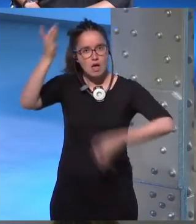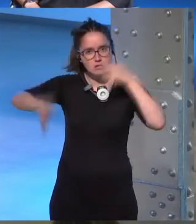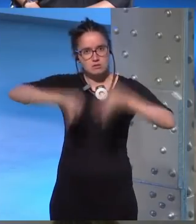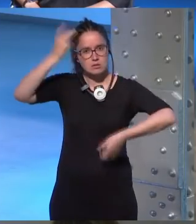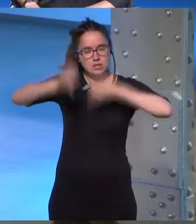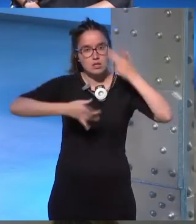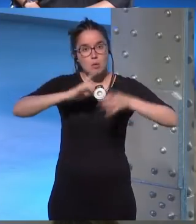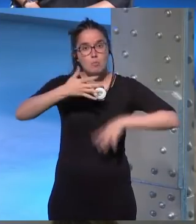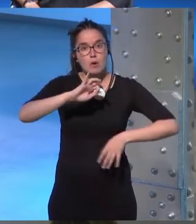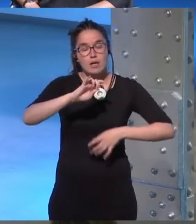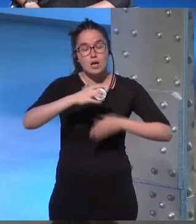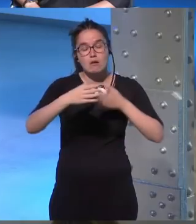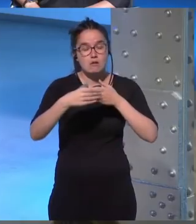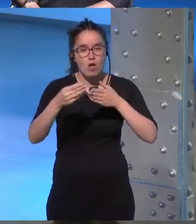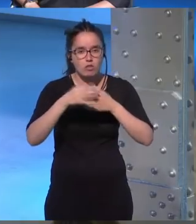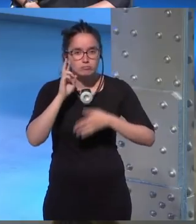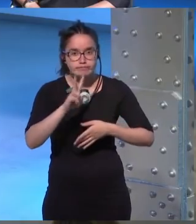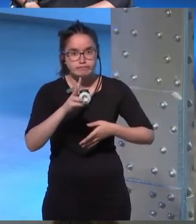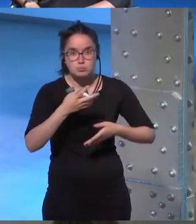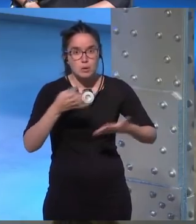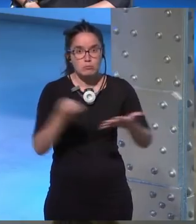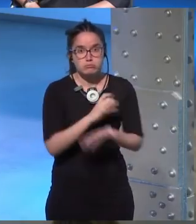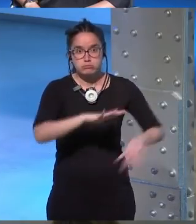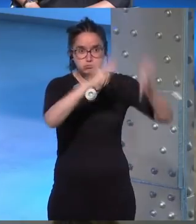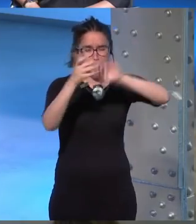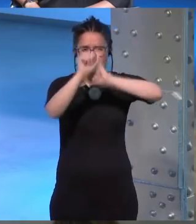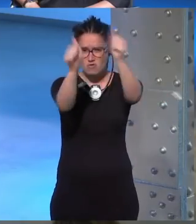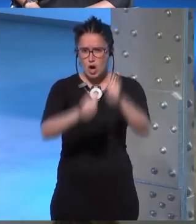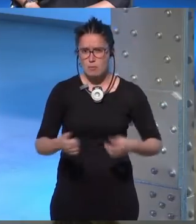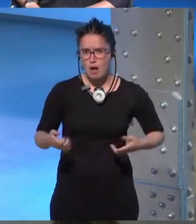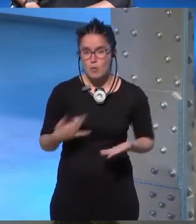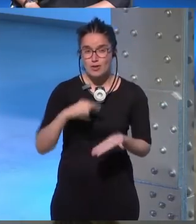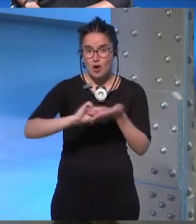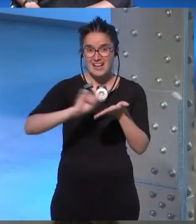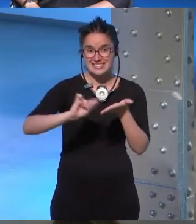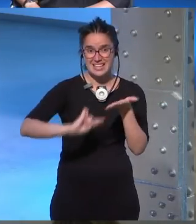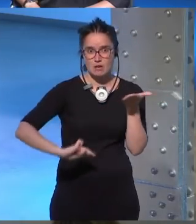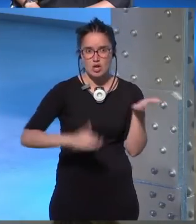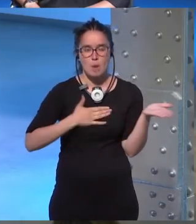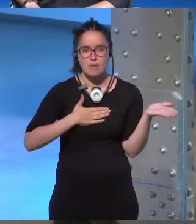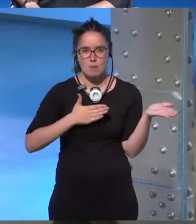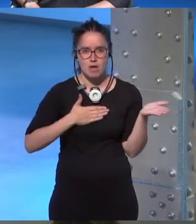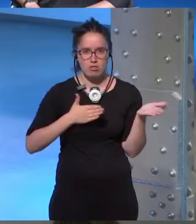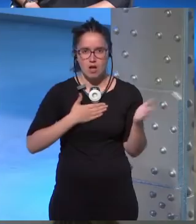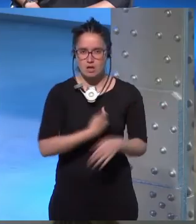que luego a lo mejor cuando le llegan al cliente final pues han cambiado totalmente de forma cuando yo escribo soy la propietaria soy la dueña